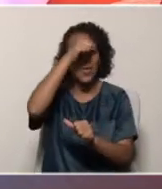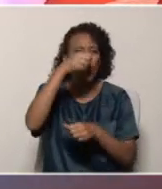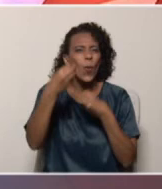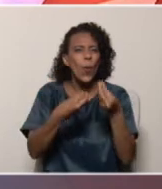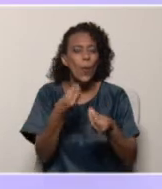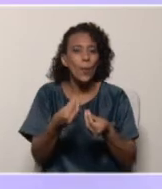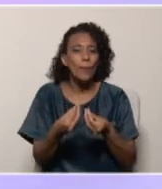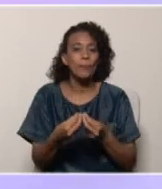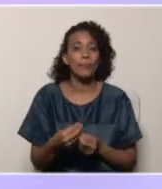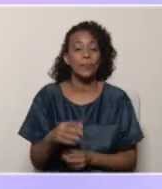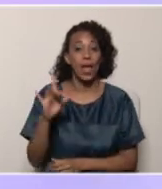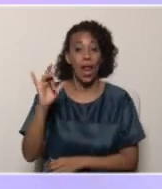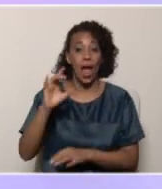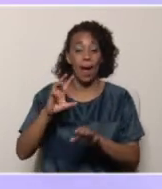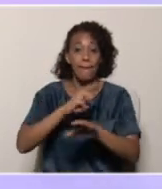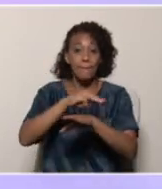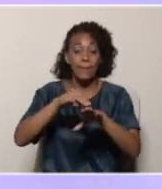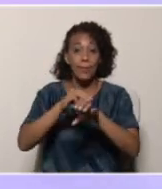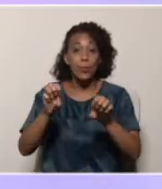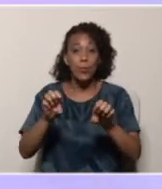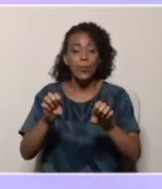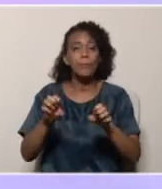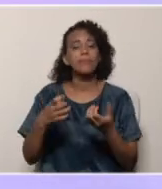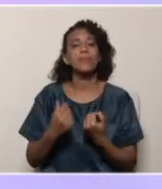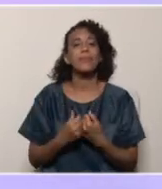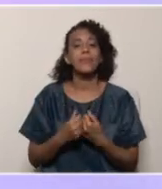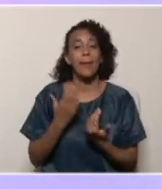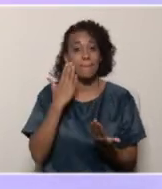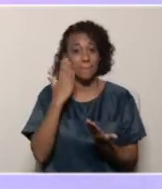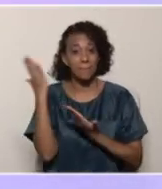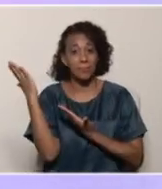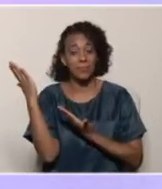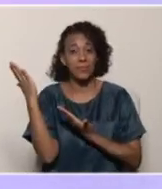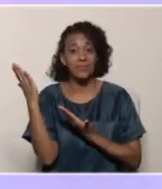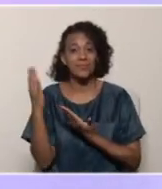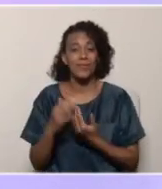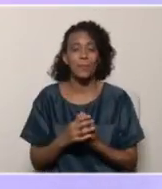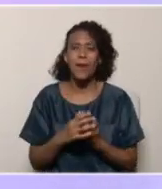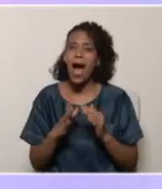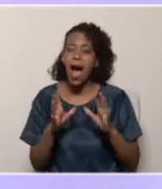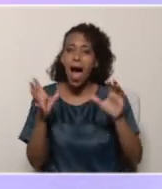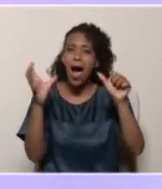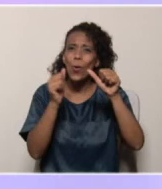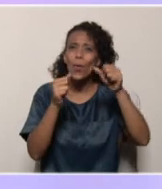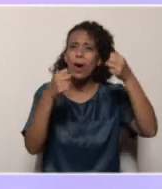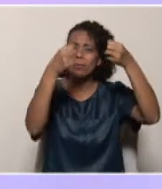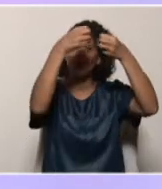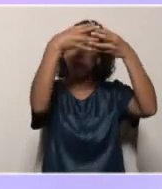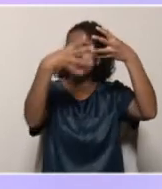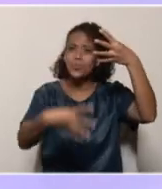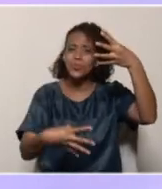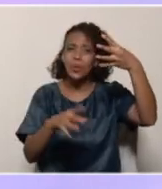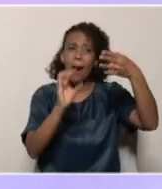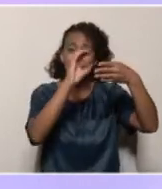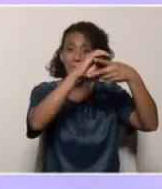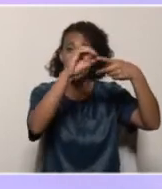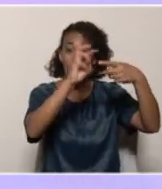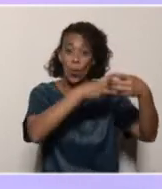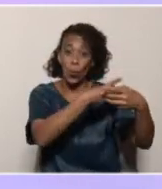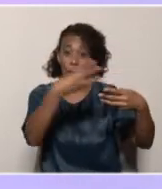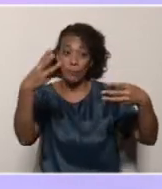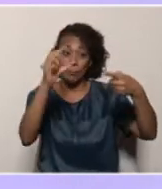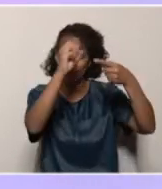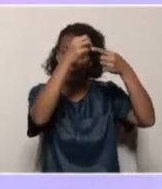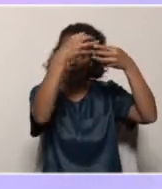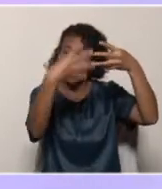semana. En la página web del Ministerio del Poder Popular para la Educación, vas a poder conseguir diversos contenidos que van a hacer mucho más